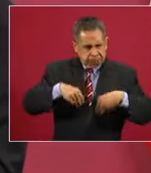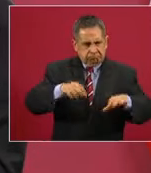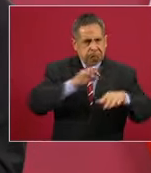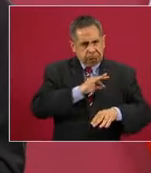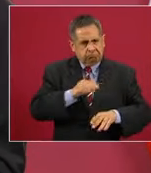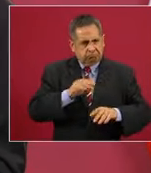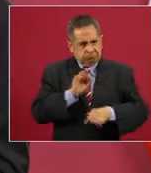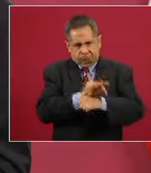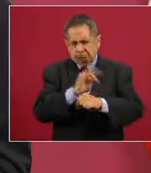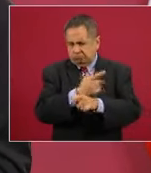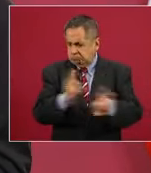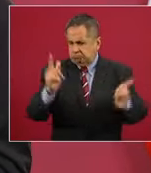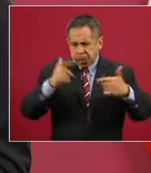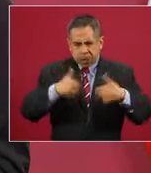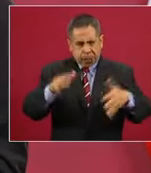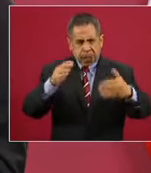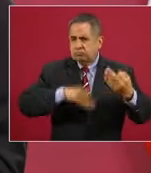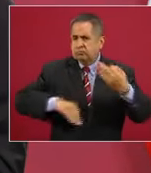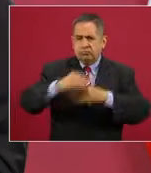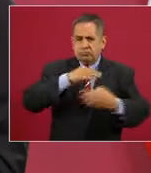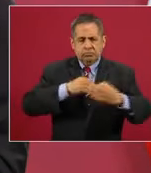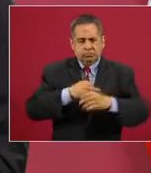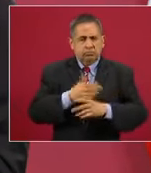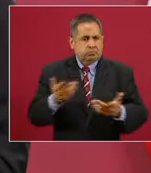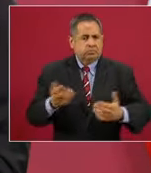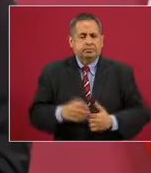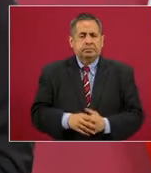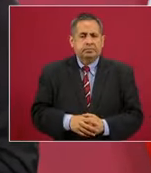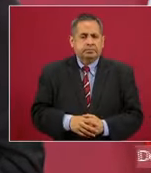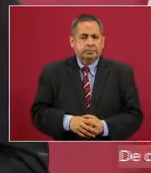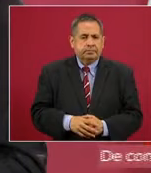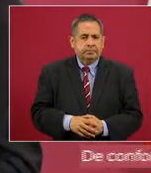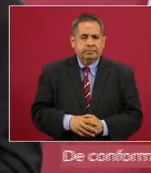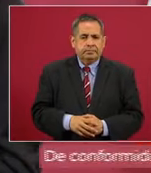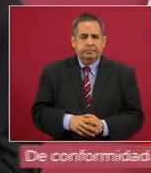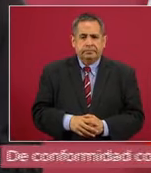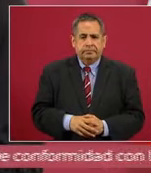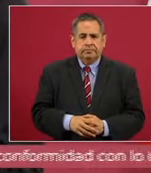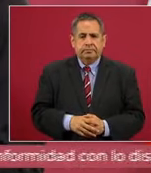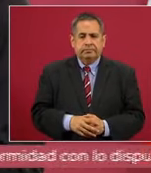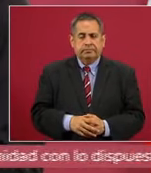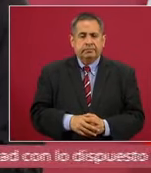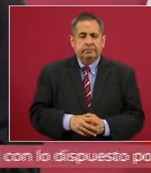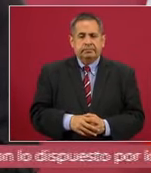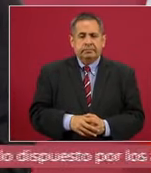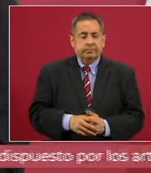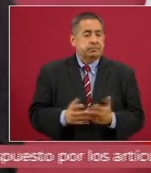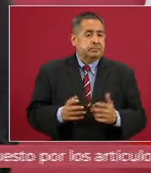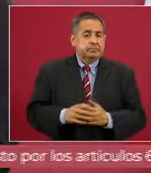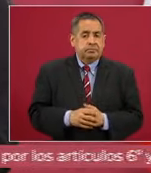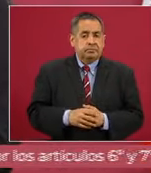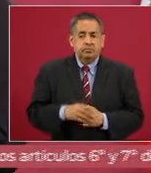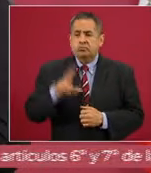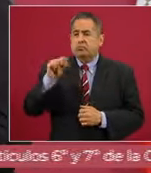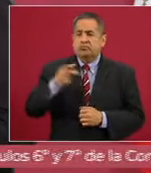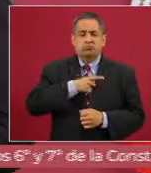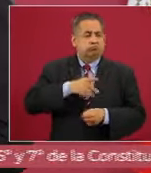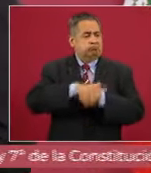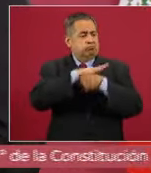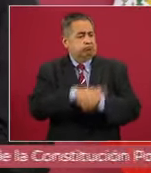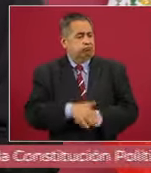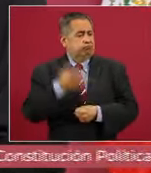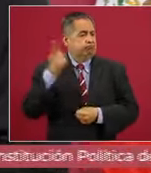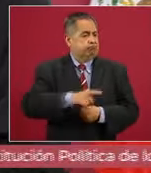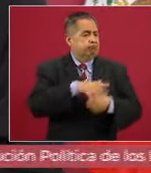sin autoritarismo.